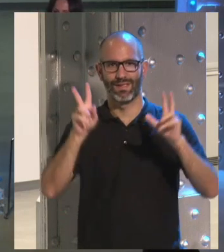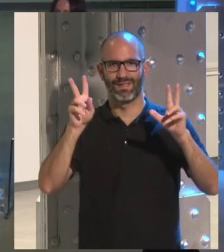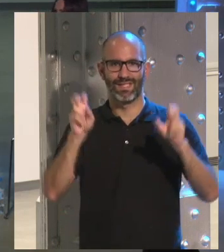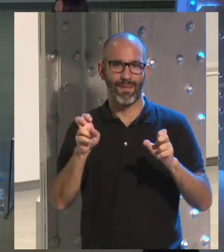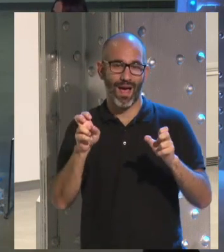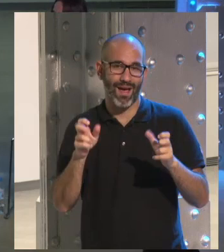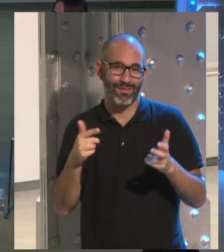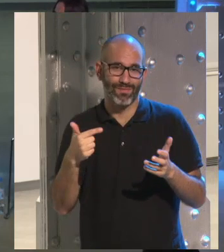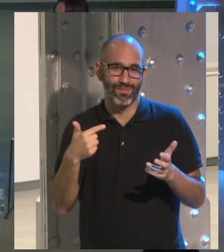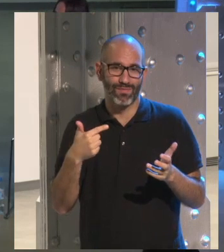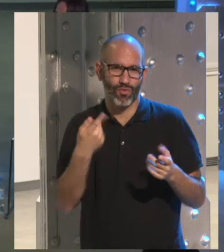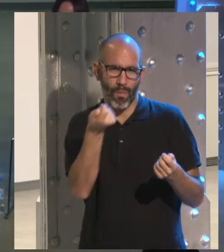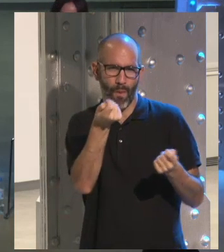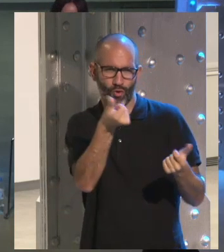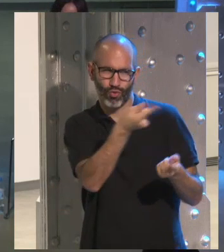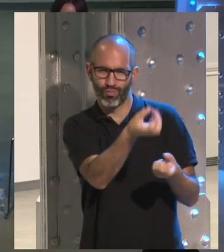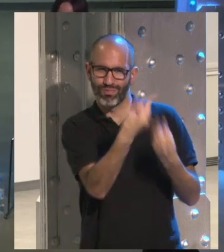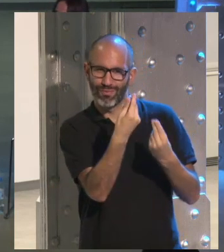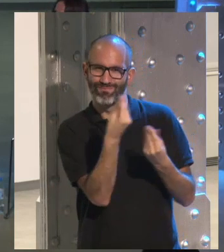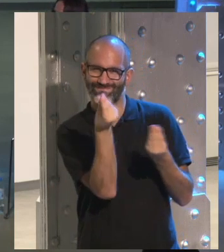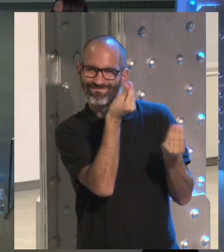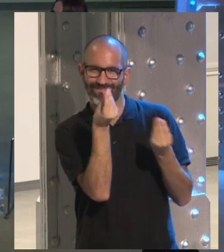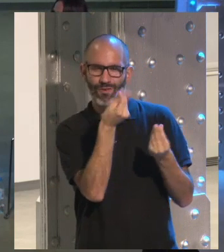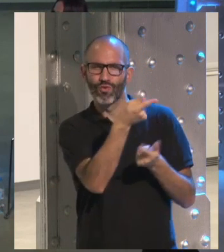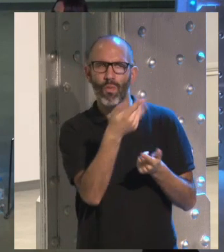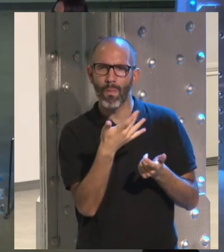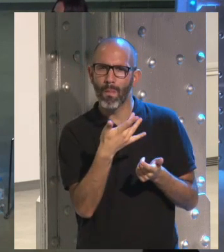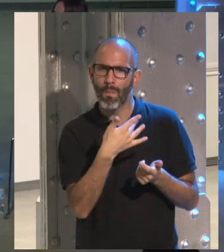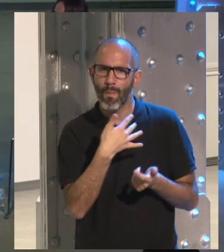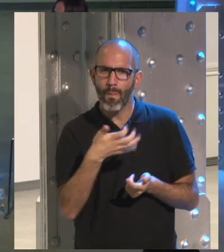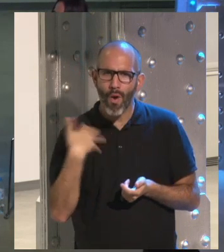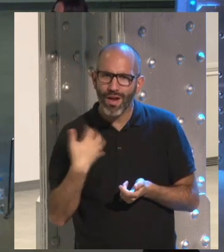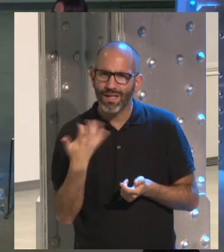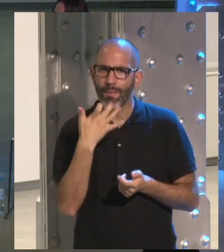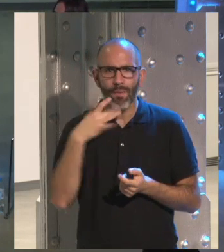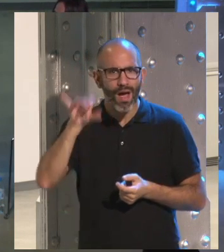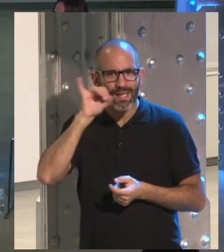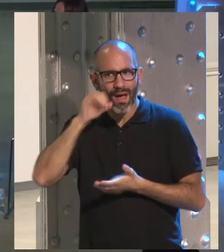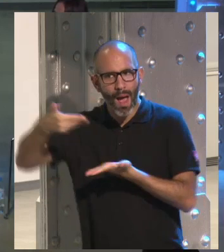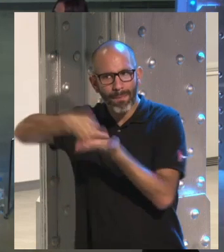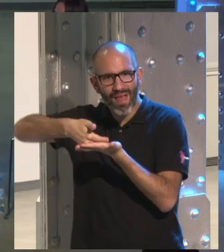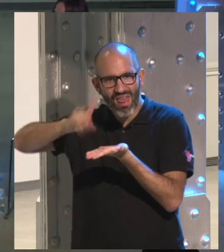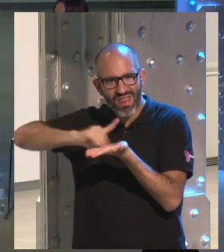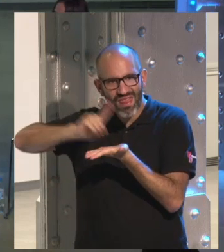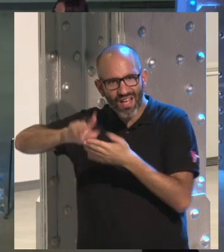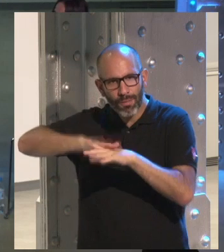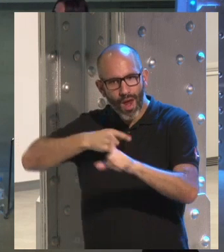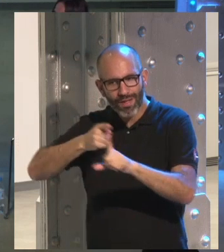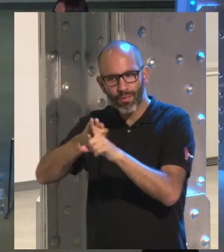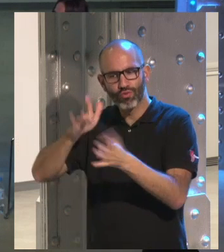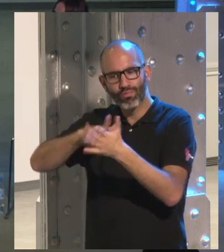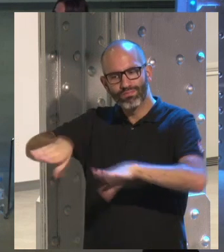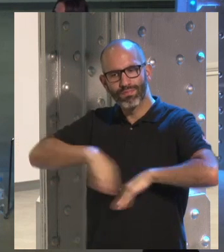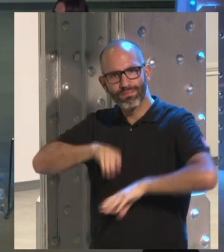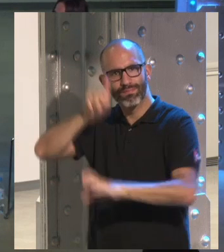que has dejado entrever, ¿te molesta que, por ejemplo, Instagram te pida según qué datos para poder